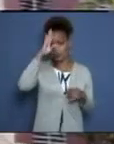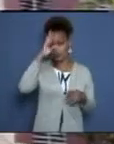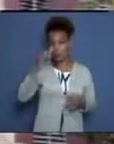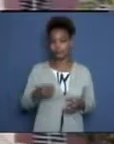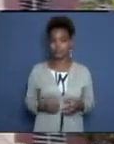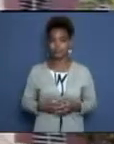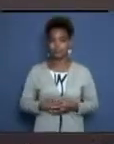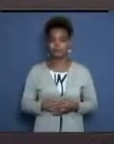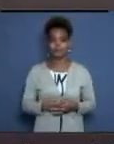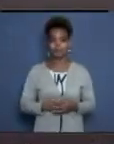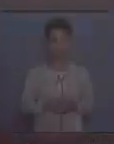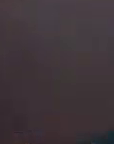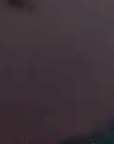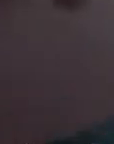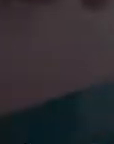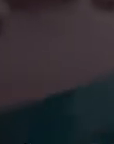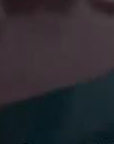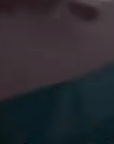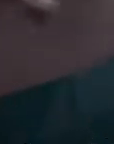Televisión Cubana.